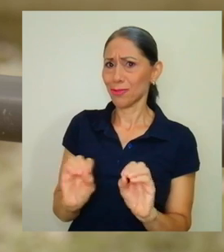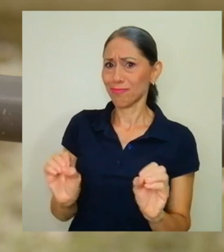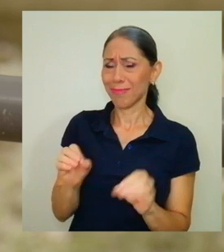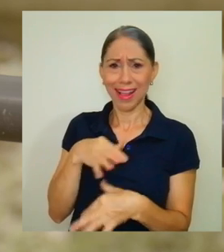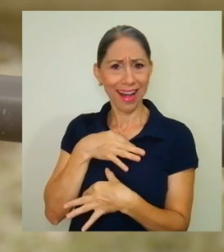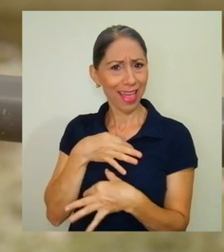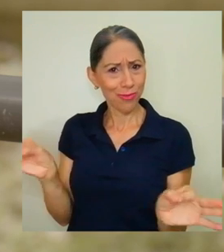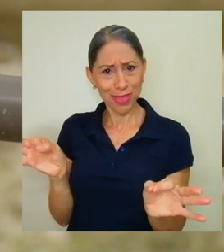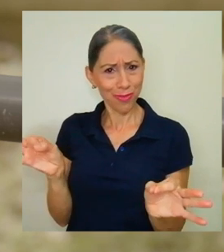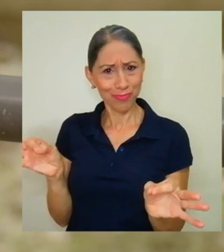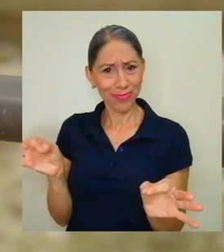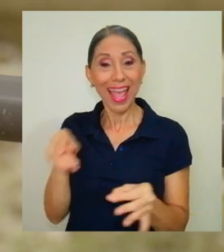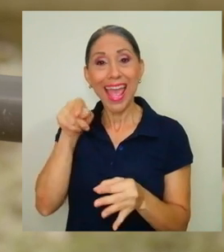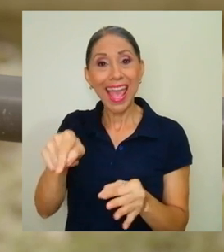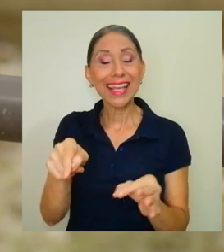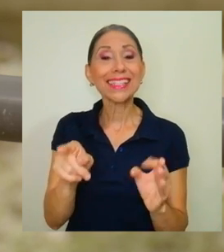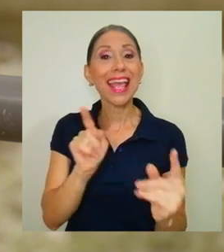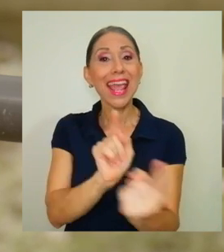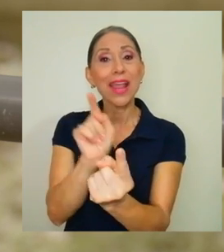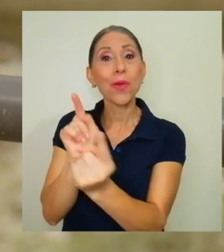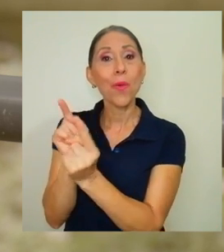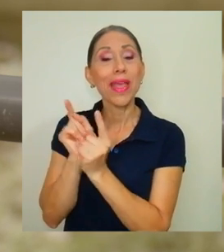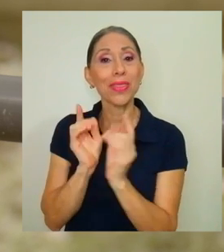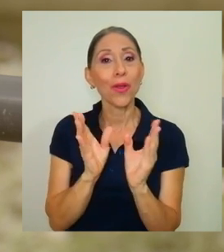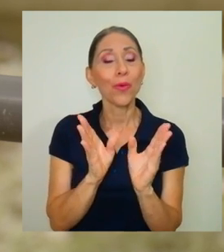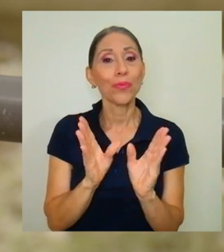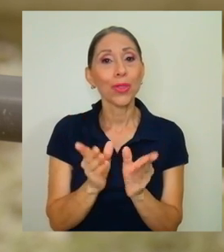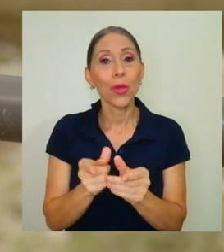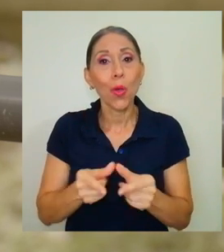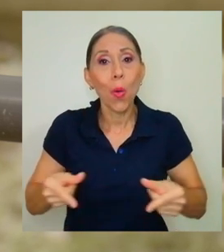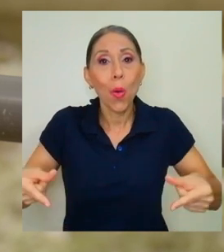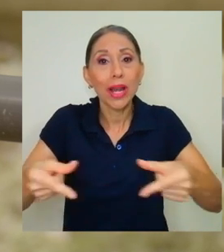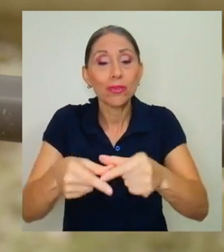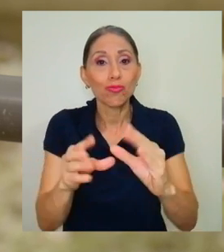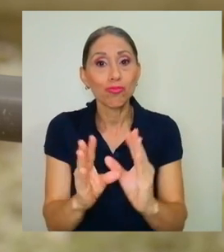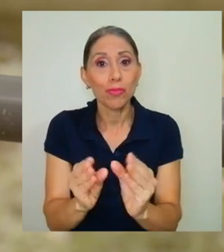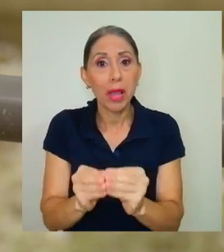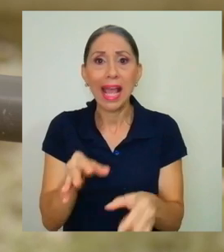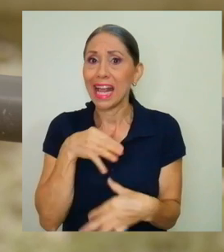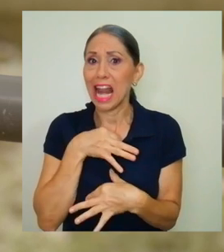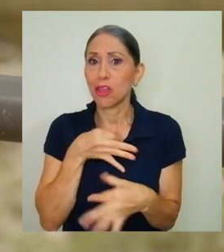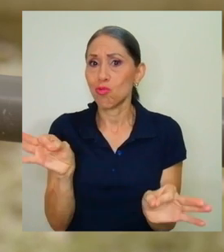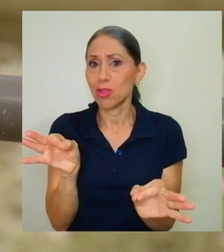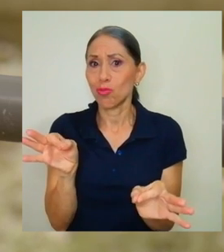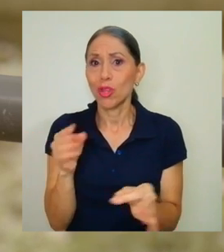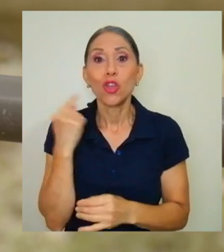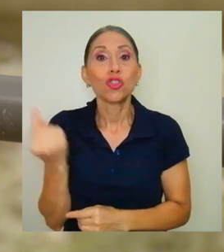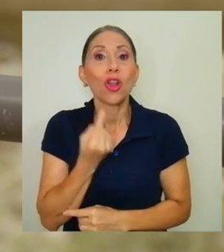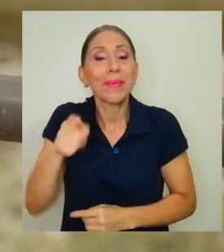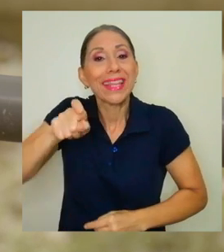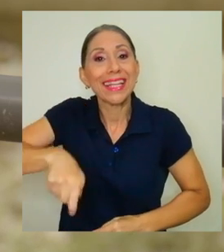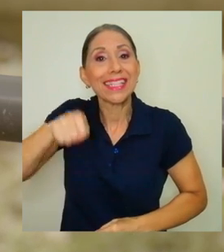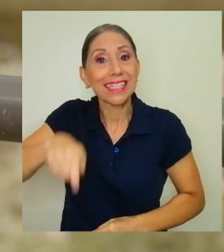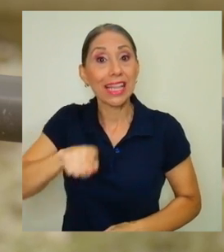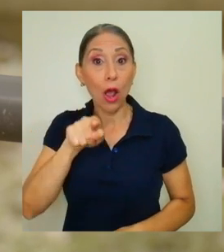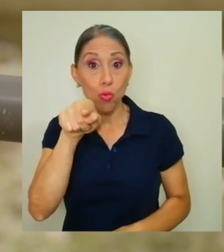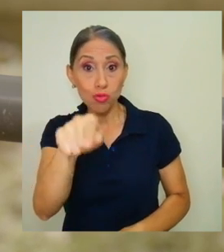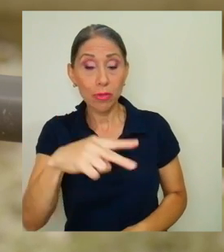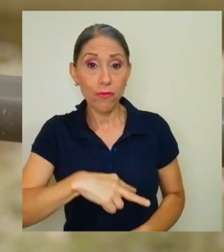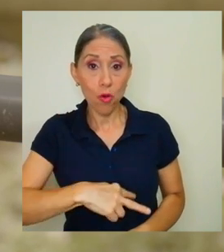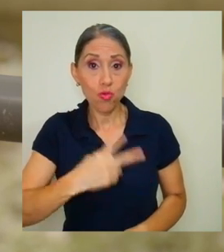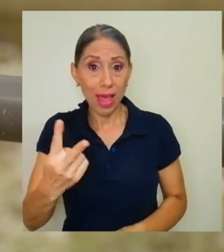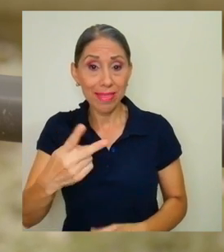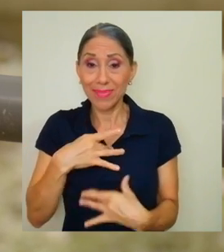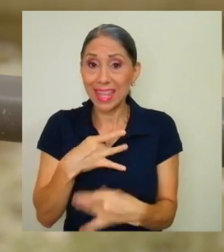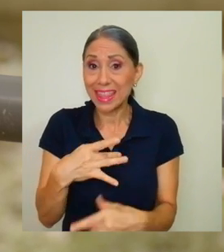gratuito. Es un encuentro gratuito que lo único que demanda es el interés, la voluntad,